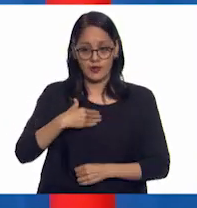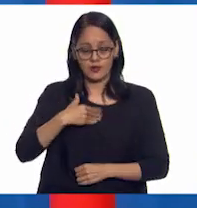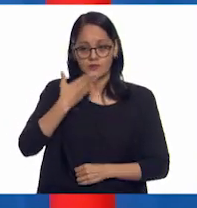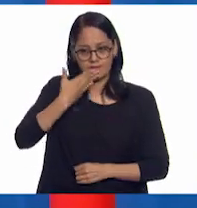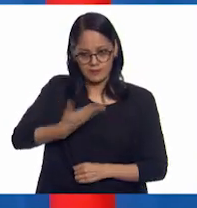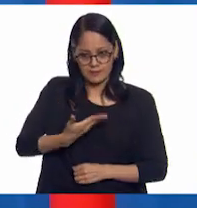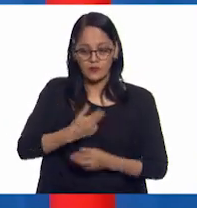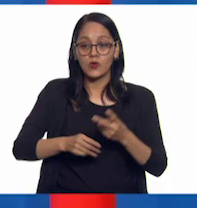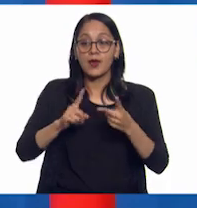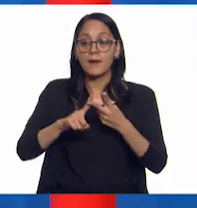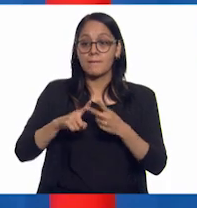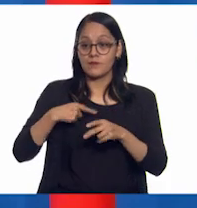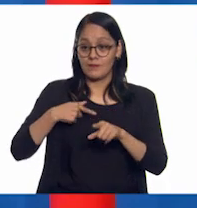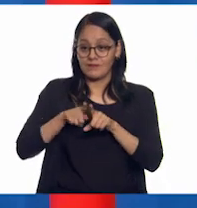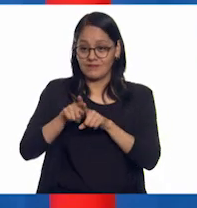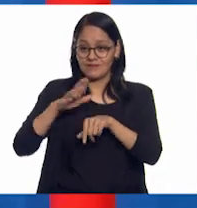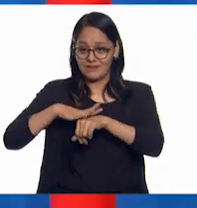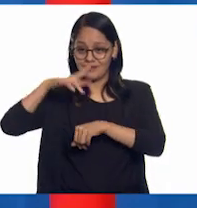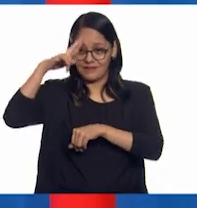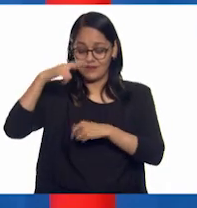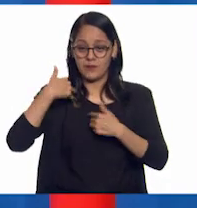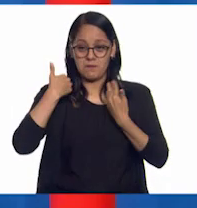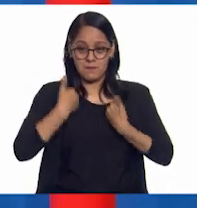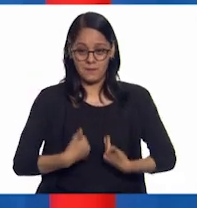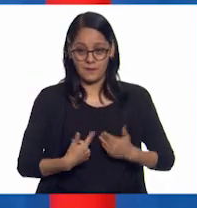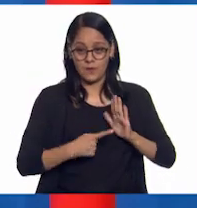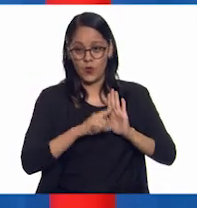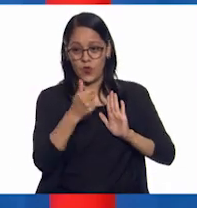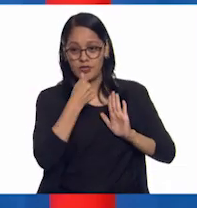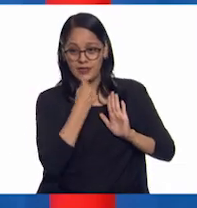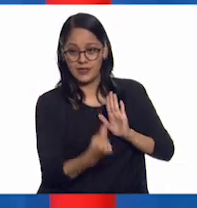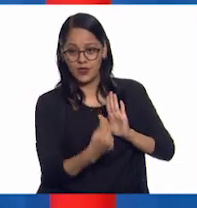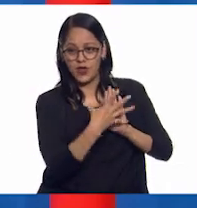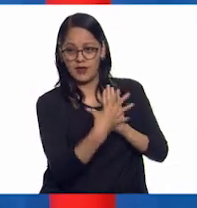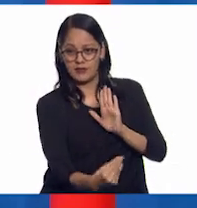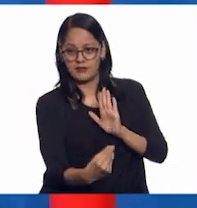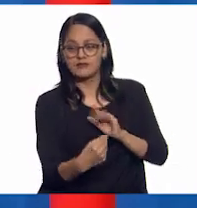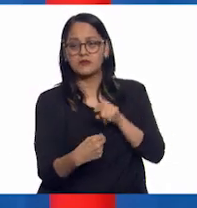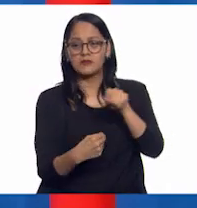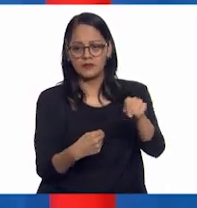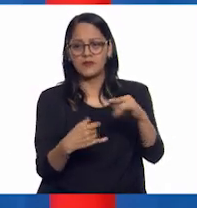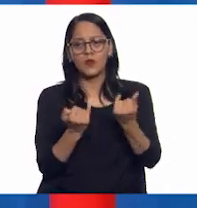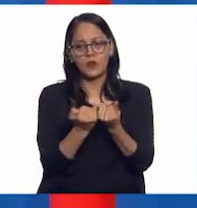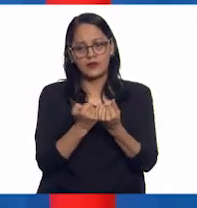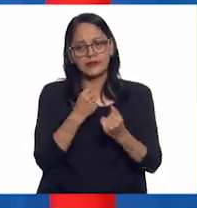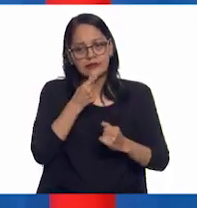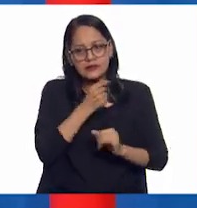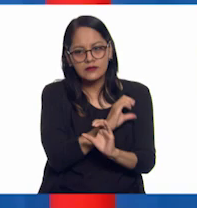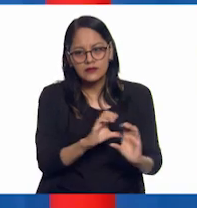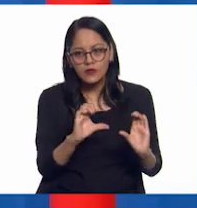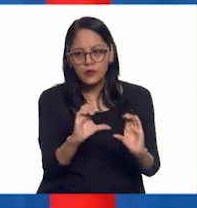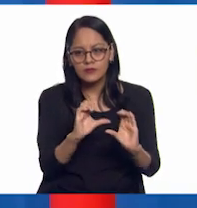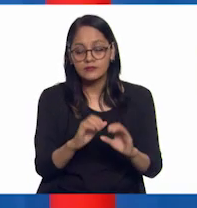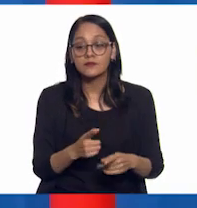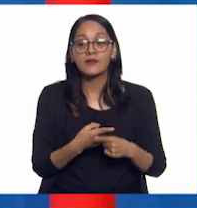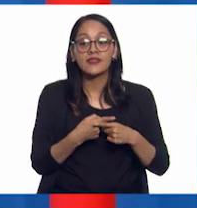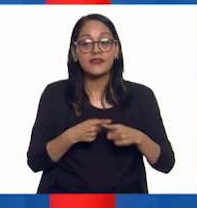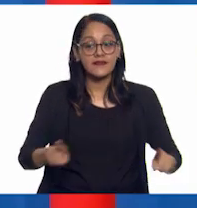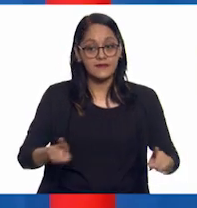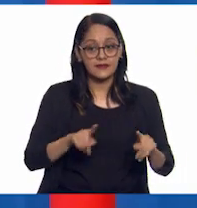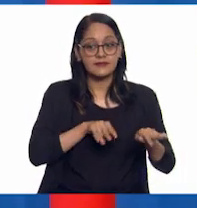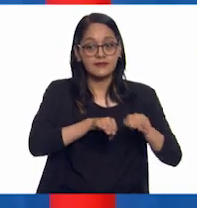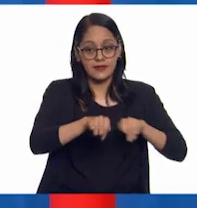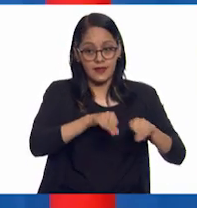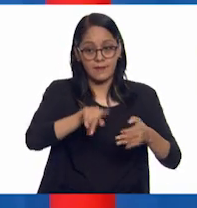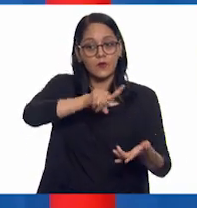si eres hermano mayor, pues poner el ejemplo y cuidar a los más chiquitos y así, ¿no? Una relación de trabajo también tiene otro tipo de